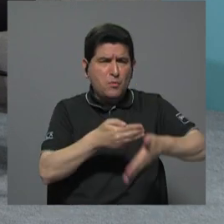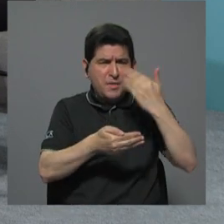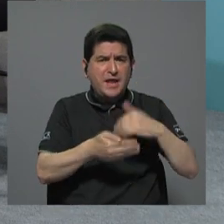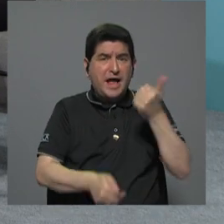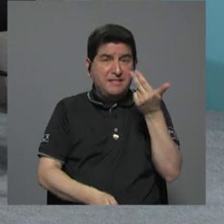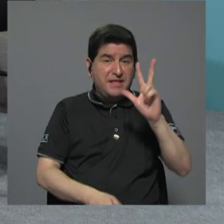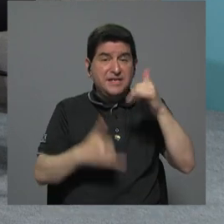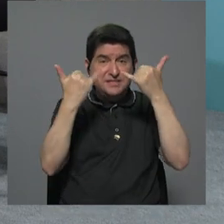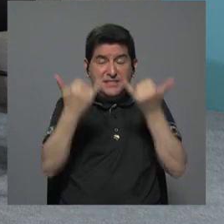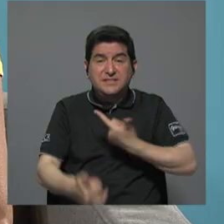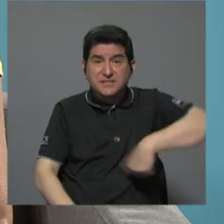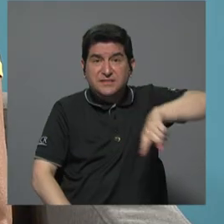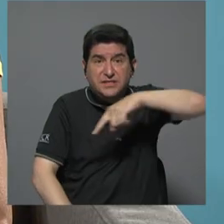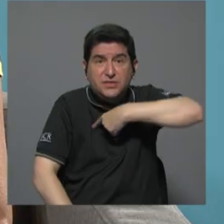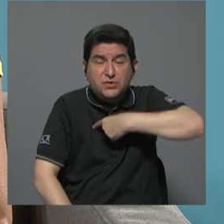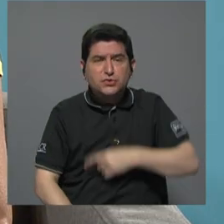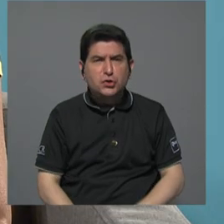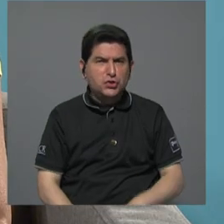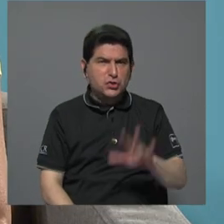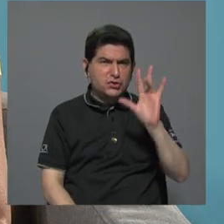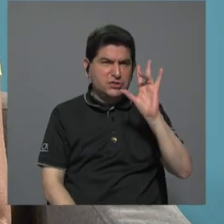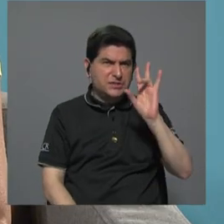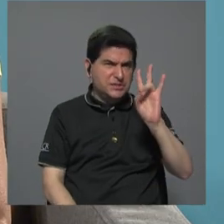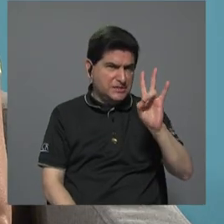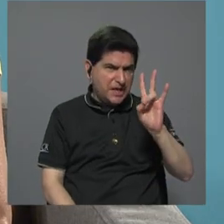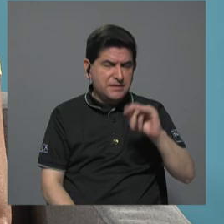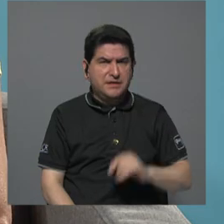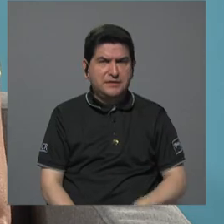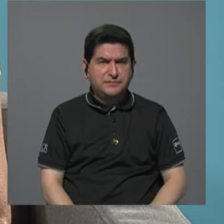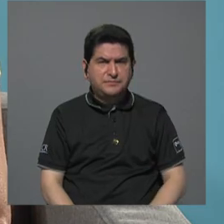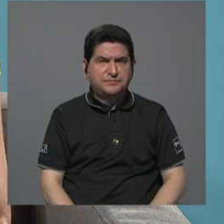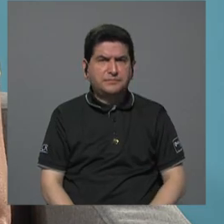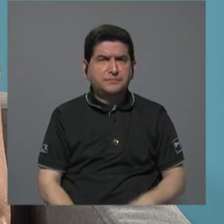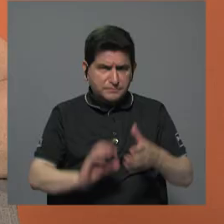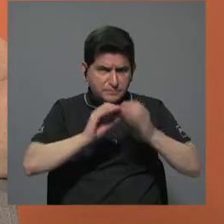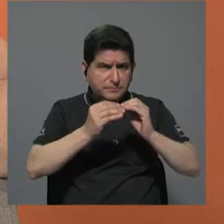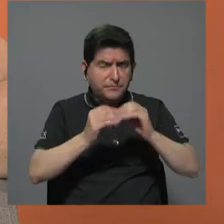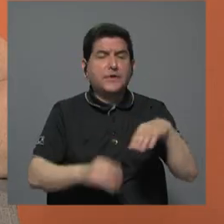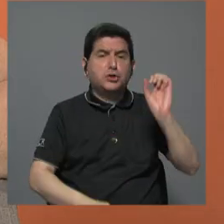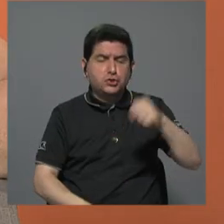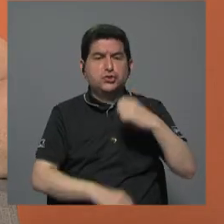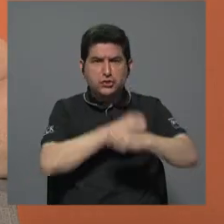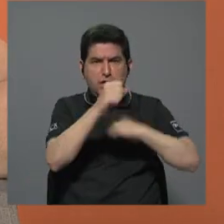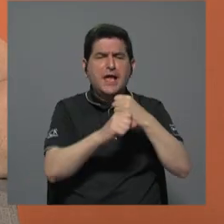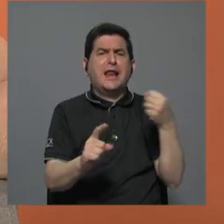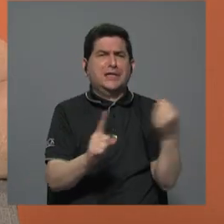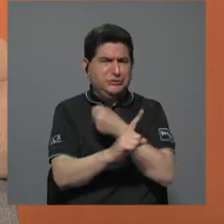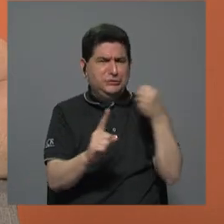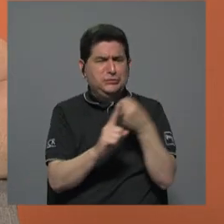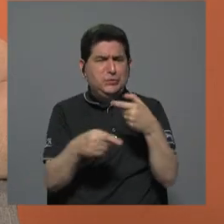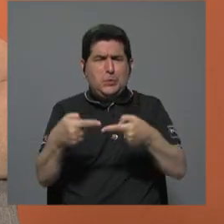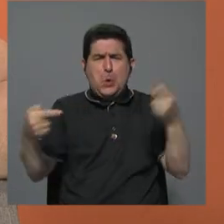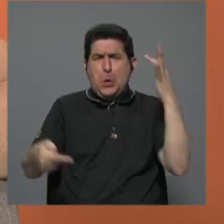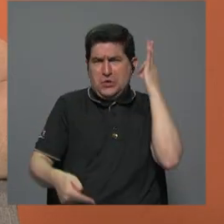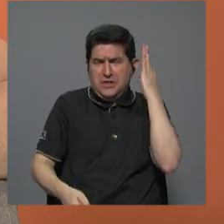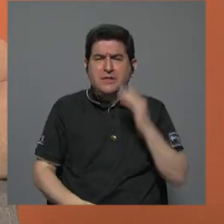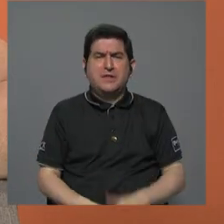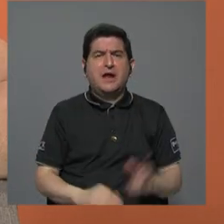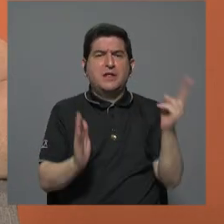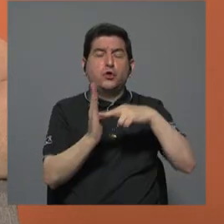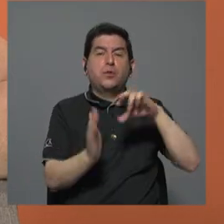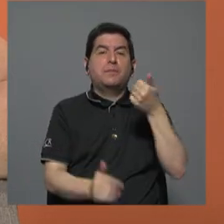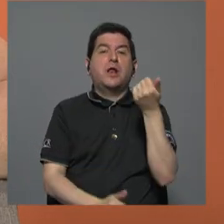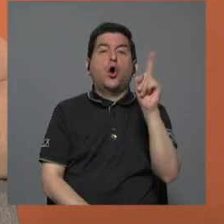13, ya nosotros vamos por 7. 7 es el dato, ¿verdad? Sí, y el año más violento para las mujeres ha sido el